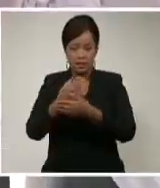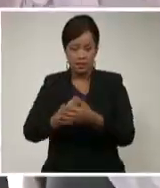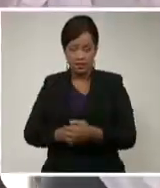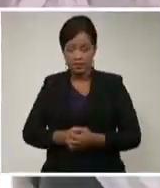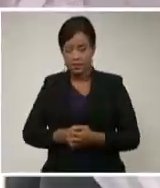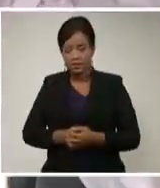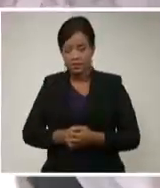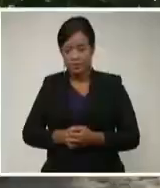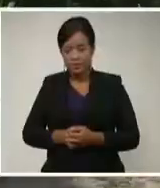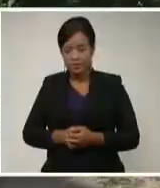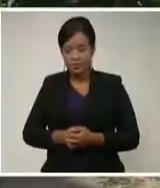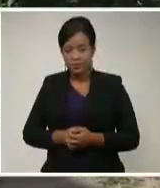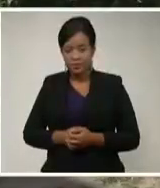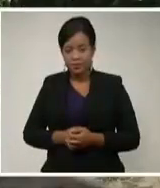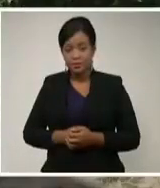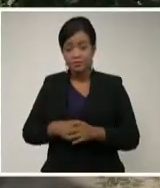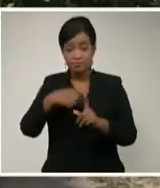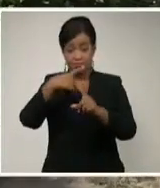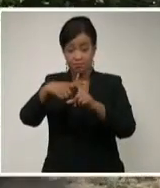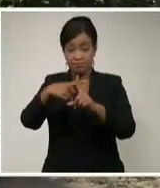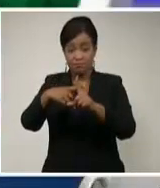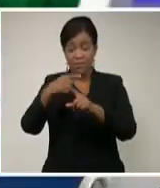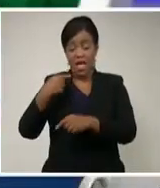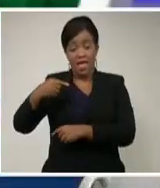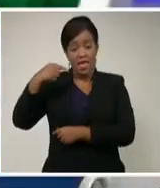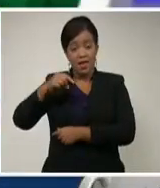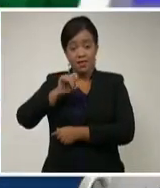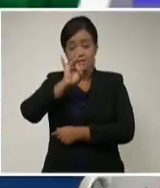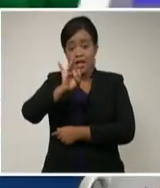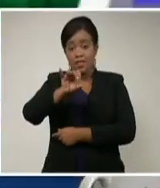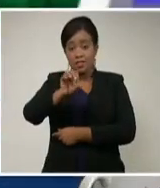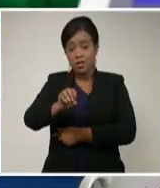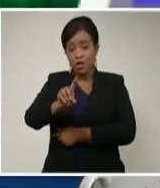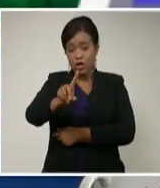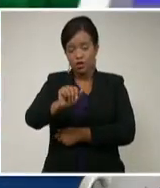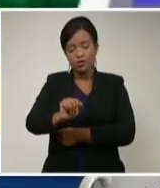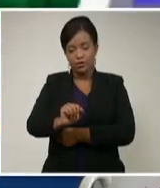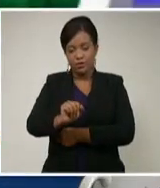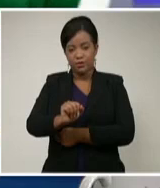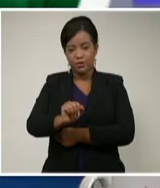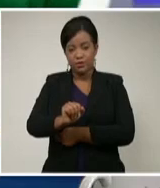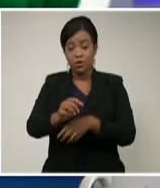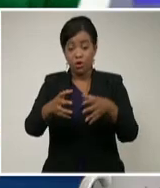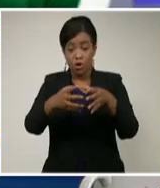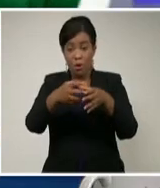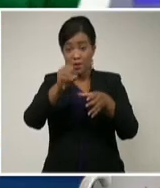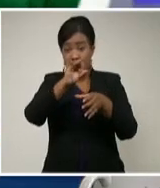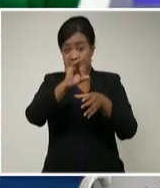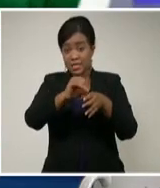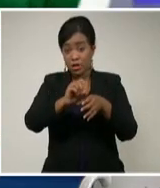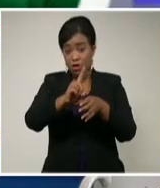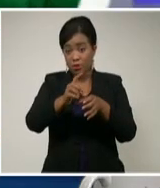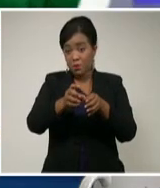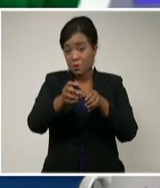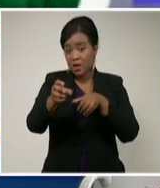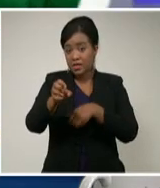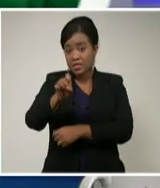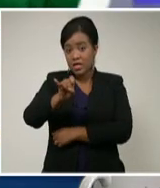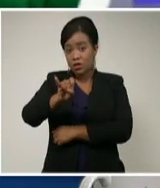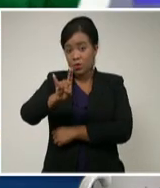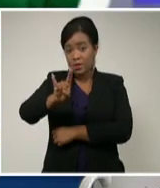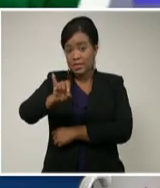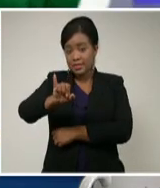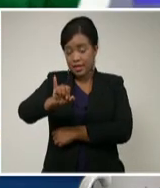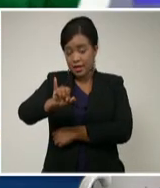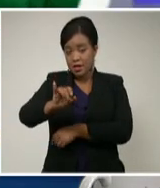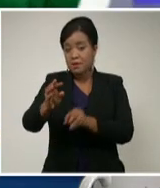700, un caso confirmado ayer, 696 son producto de la transmisión autóctona